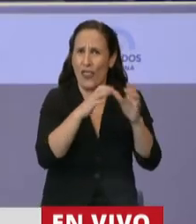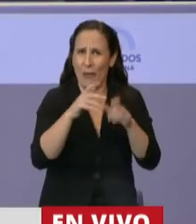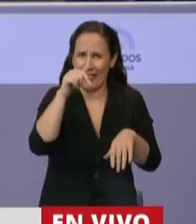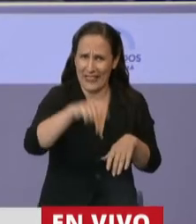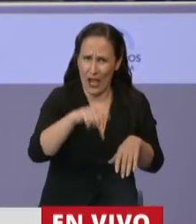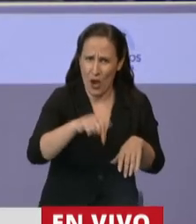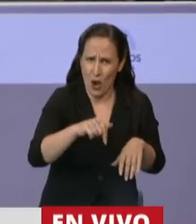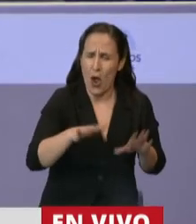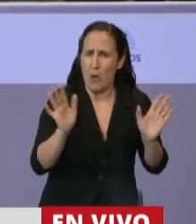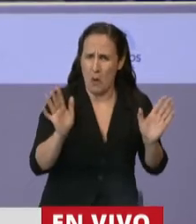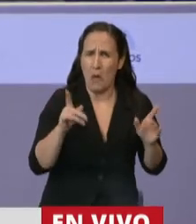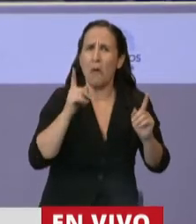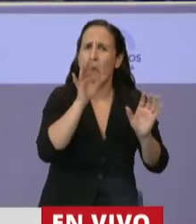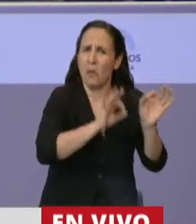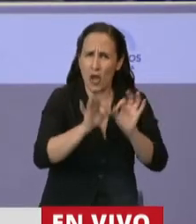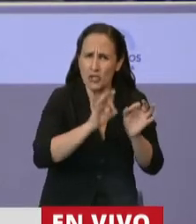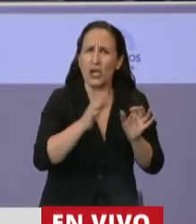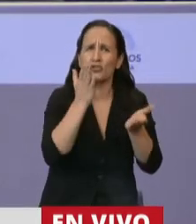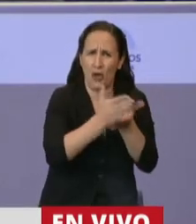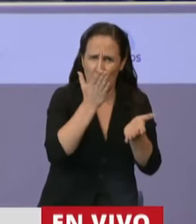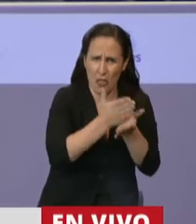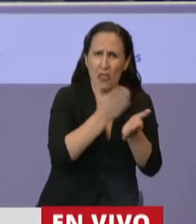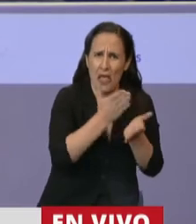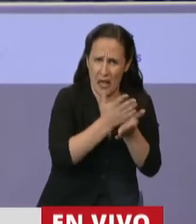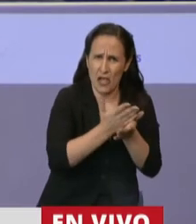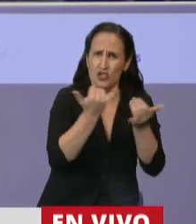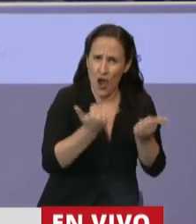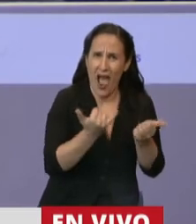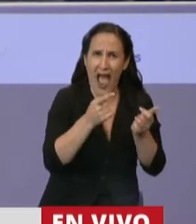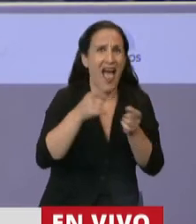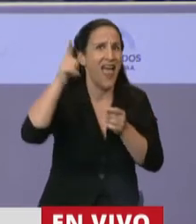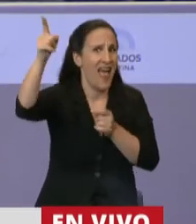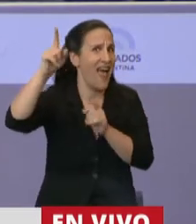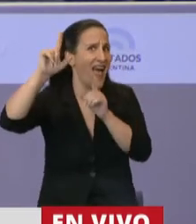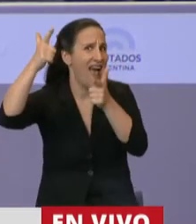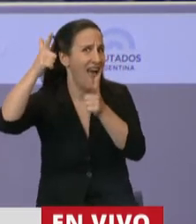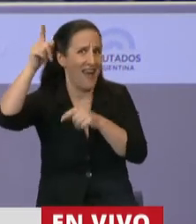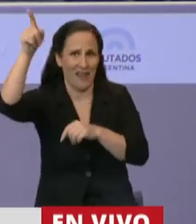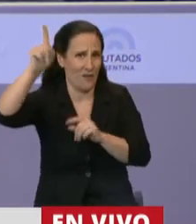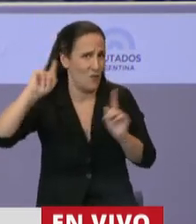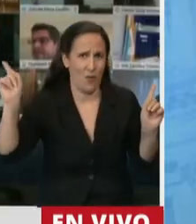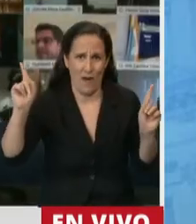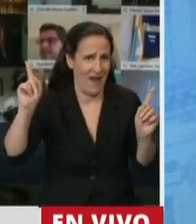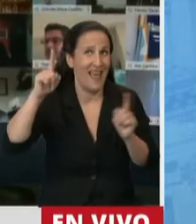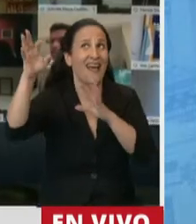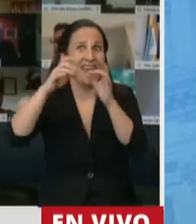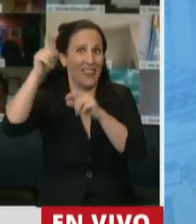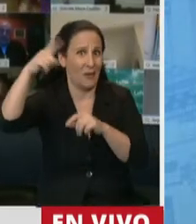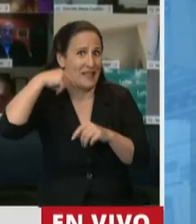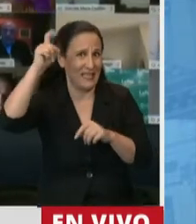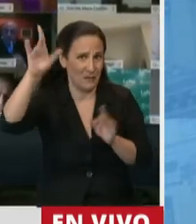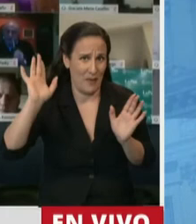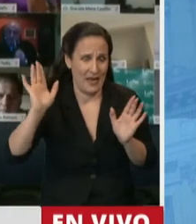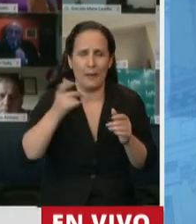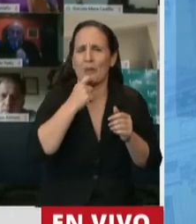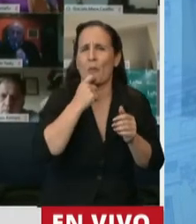acá sino que nuestro proyecto contiene derechos que ni siquiera aparecen en la letra de aquella ley que se está discutiendo en España